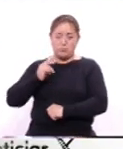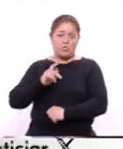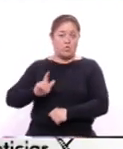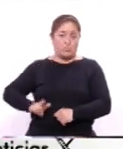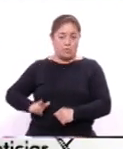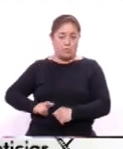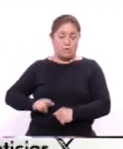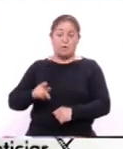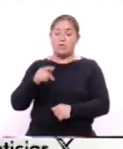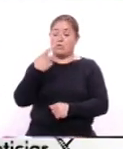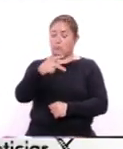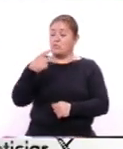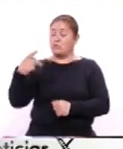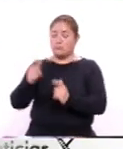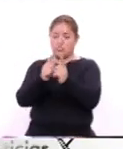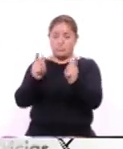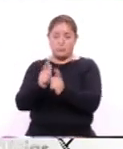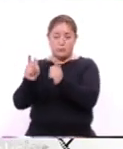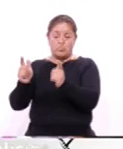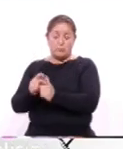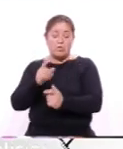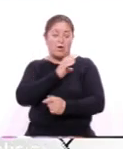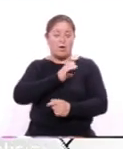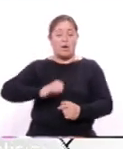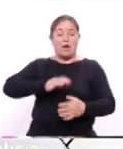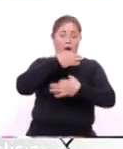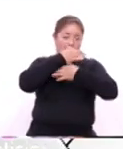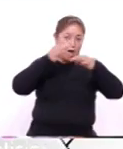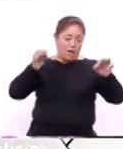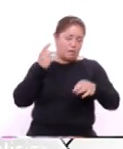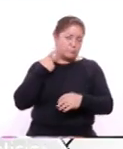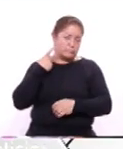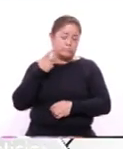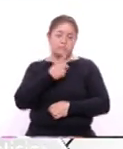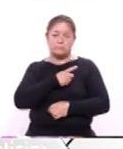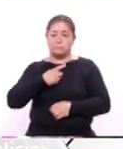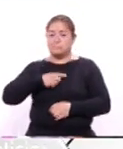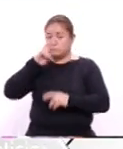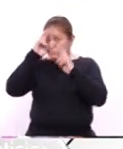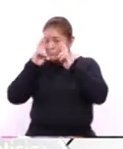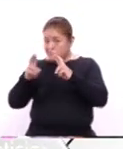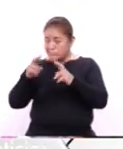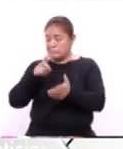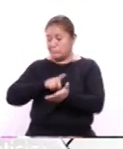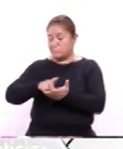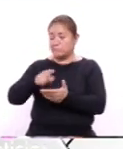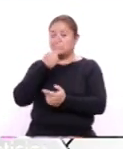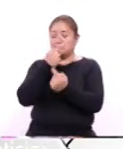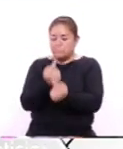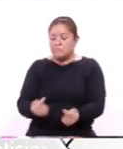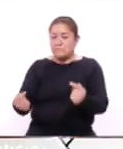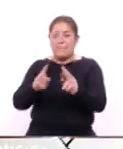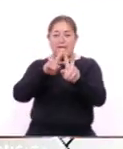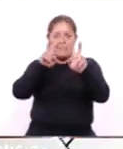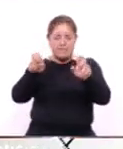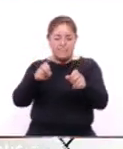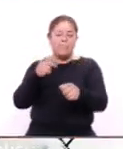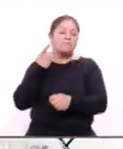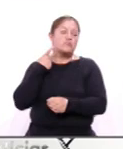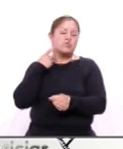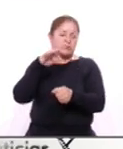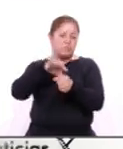que los representan que las campañas políticas deberán respetar los lineamientos para la protección de los derechos de los menores en materia político-electoral